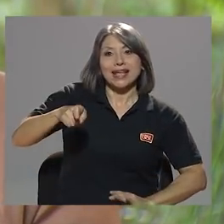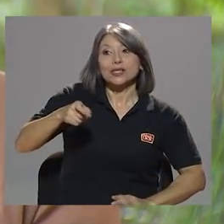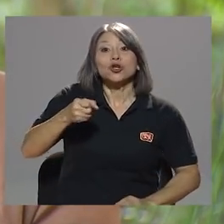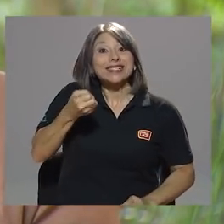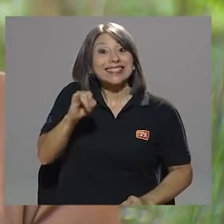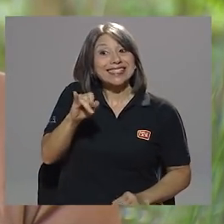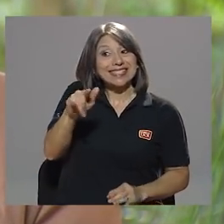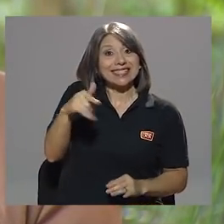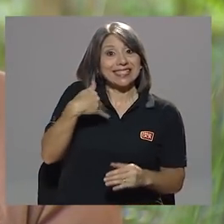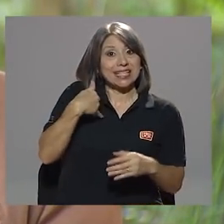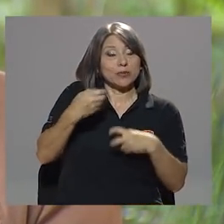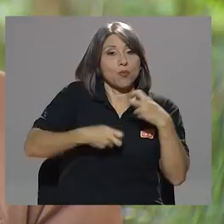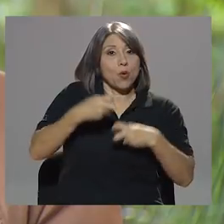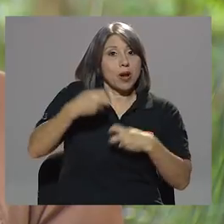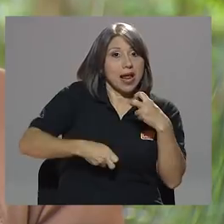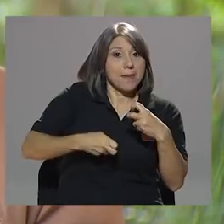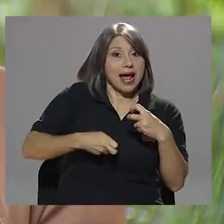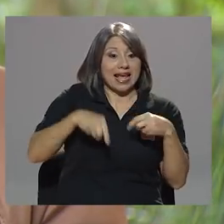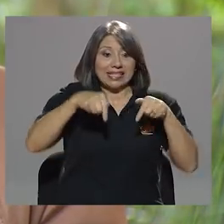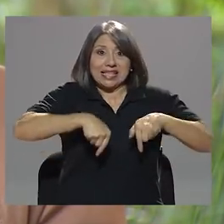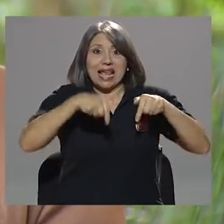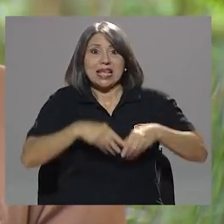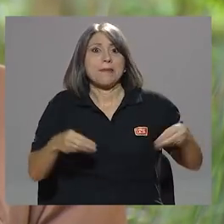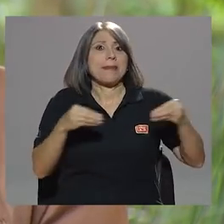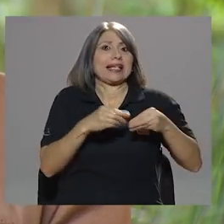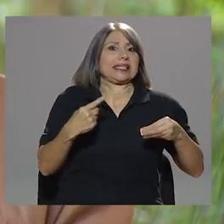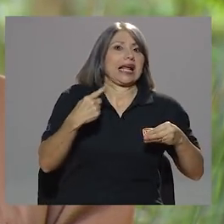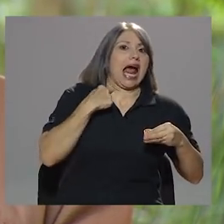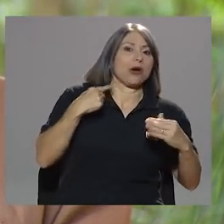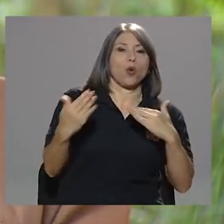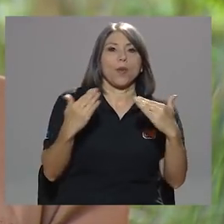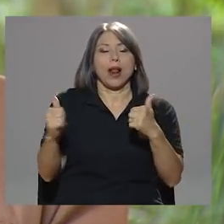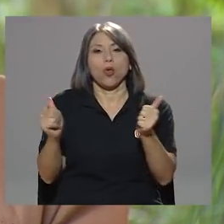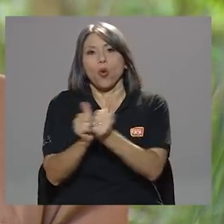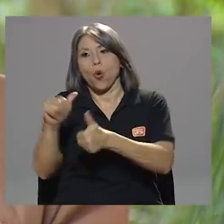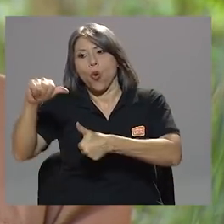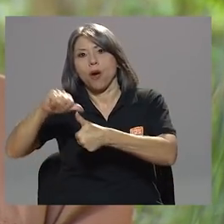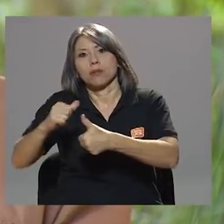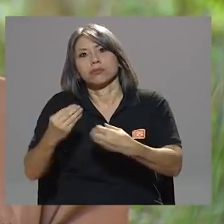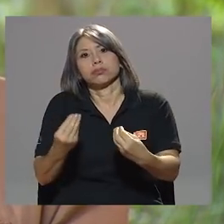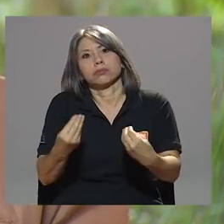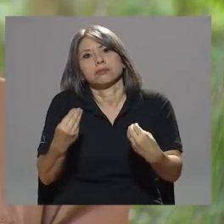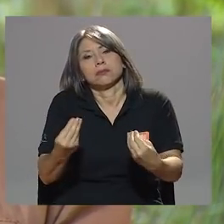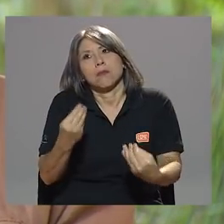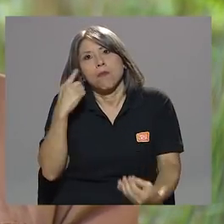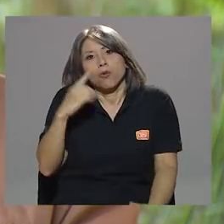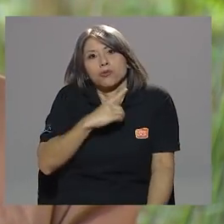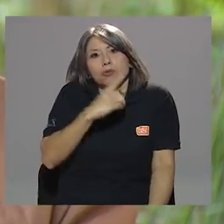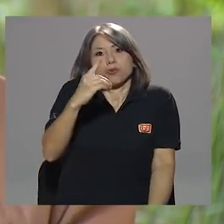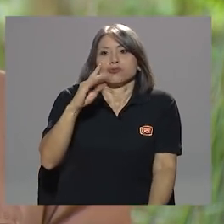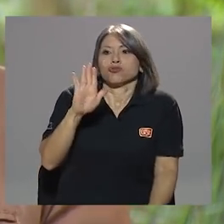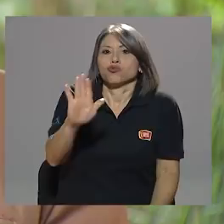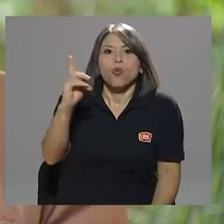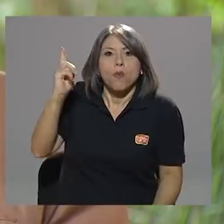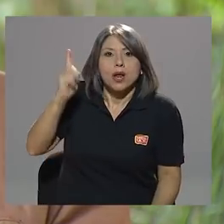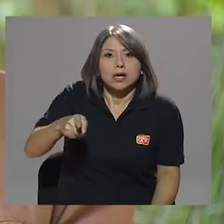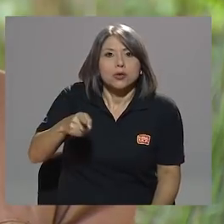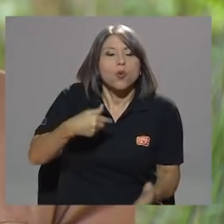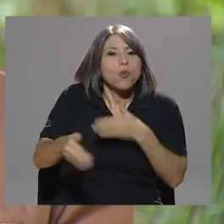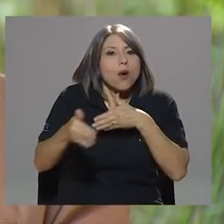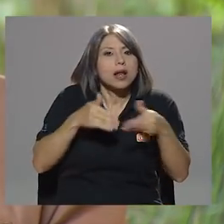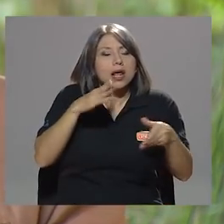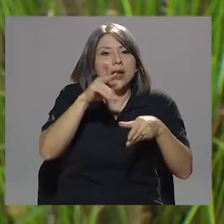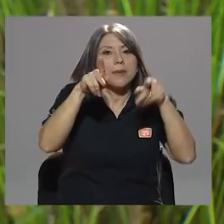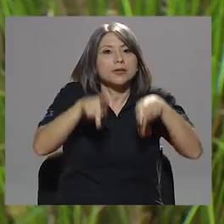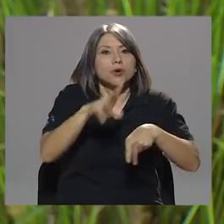y los costos de un producto son los más caros de la región centroamericana, por Dios. Es su obligación y la obligación de cualquier costarricense es